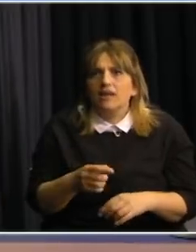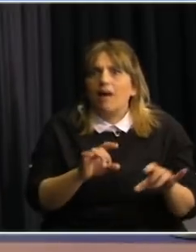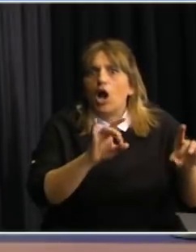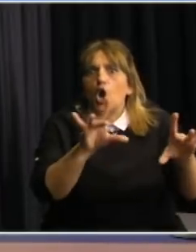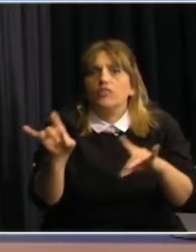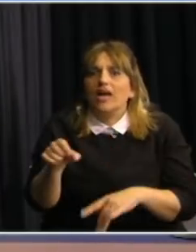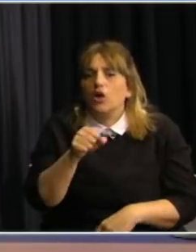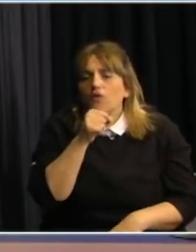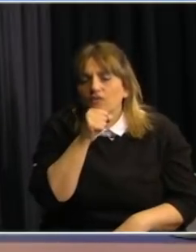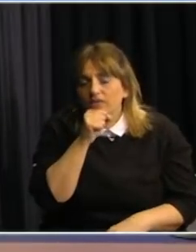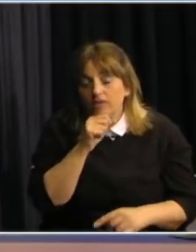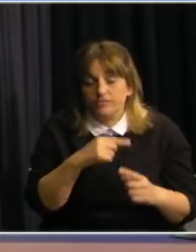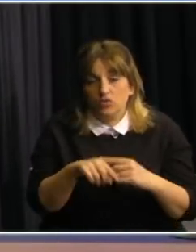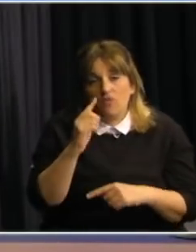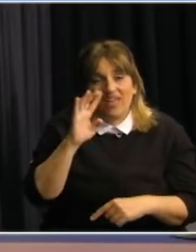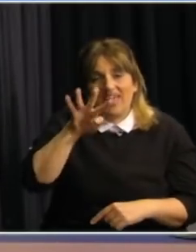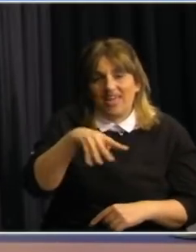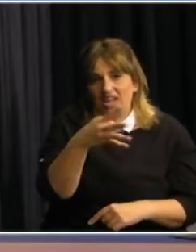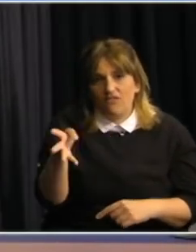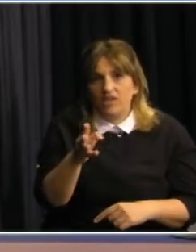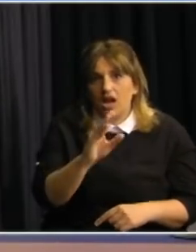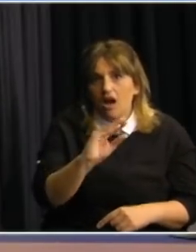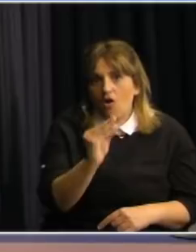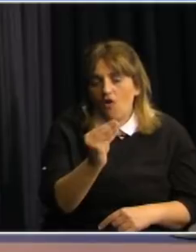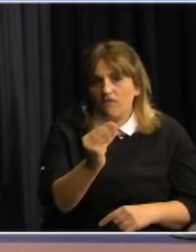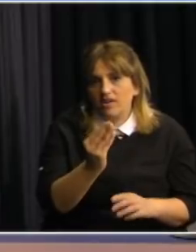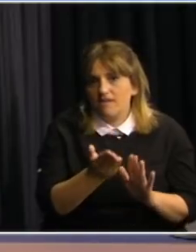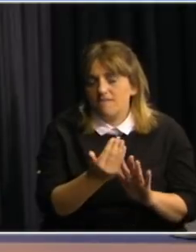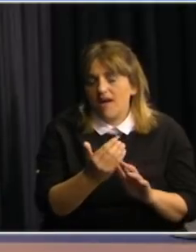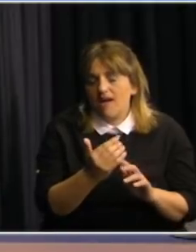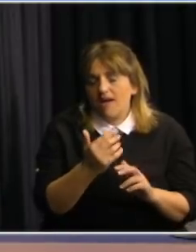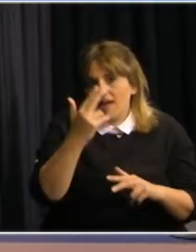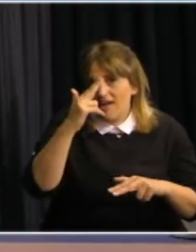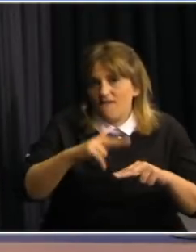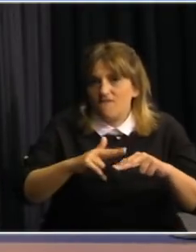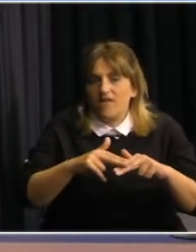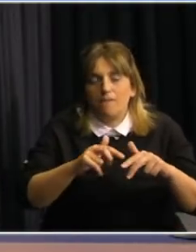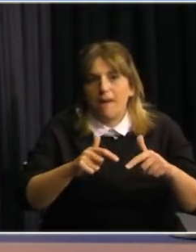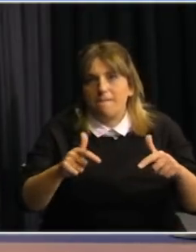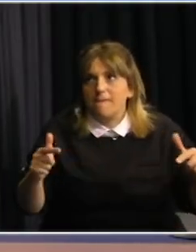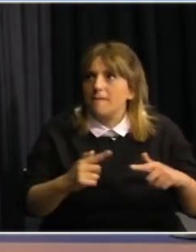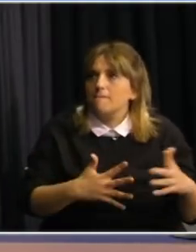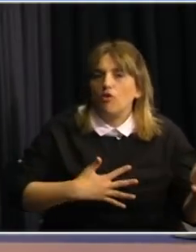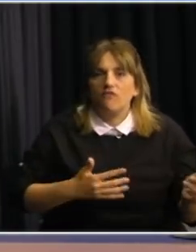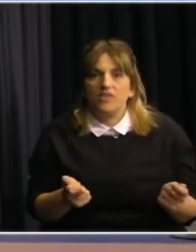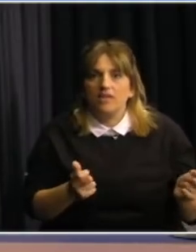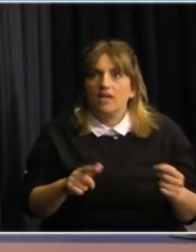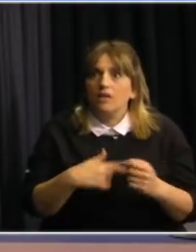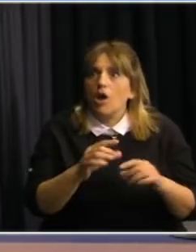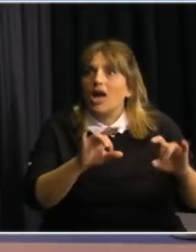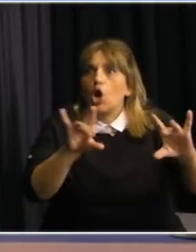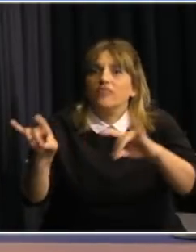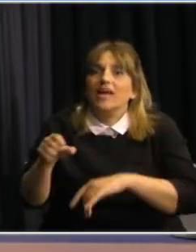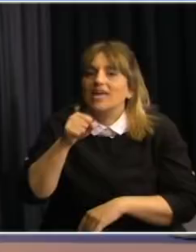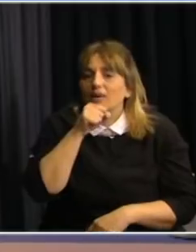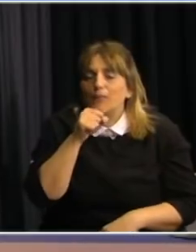entonces tú ves las curvas que suben en los jóvenes y luego los jóvenes se lo transmiten a los viejos entonces esto es estamos todos